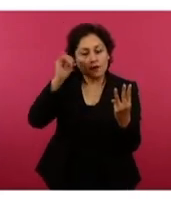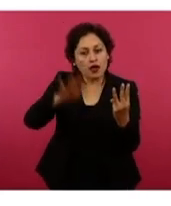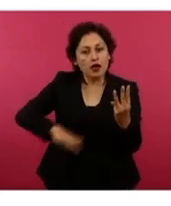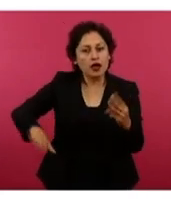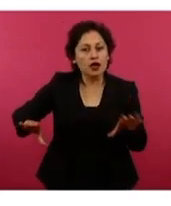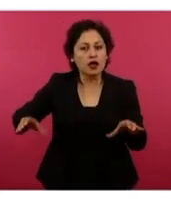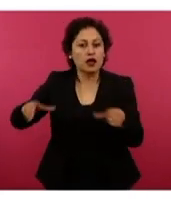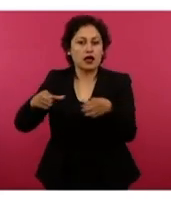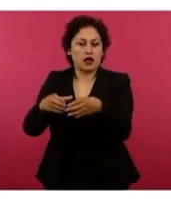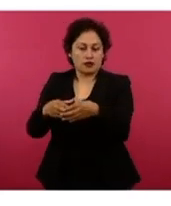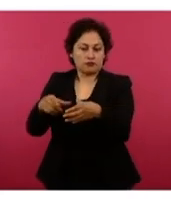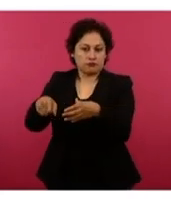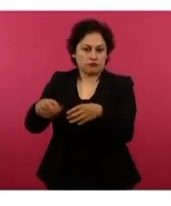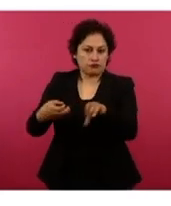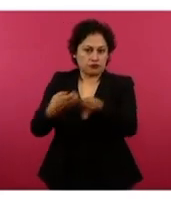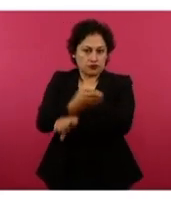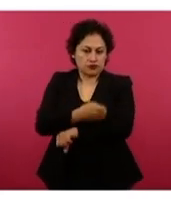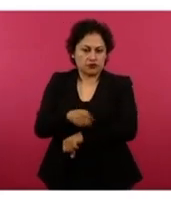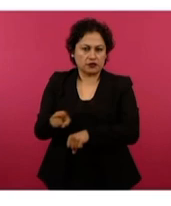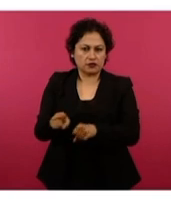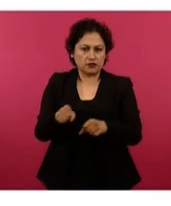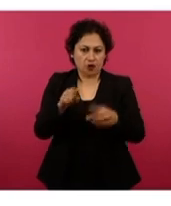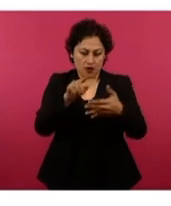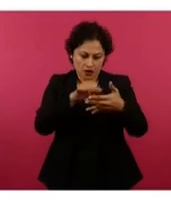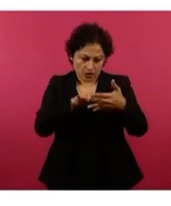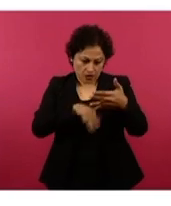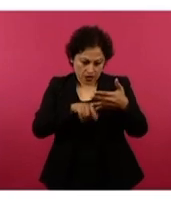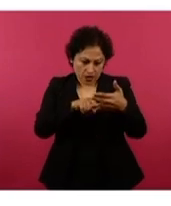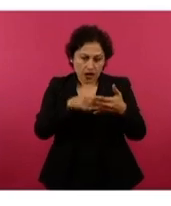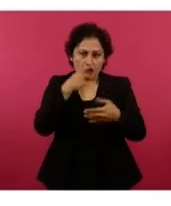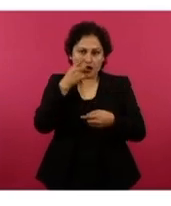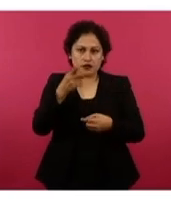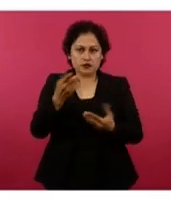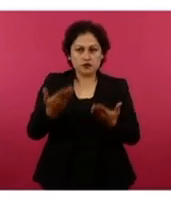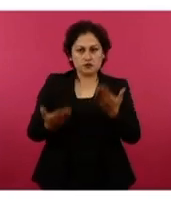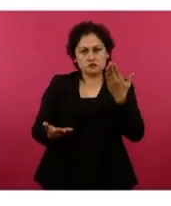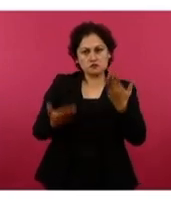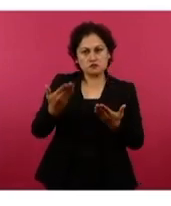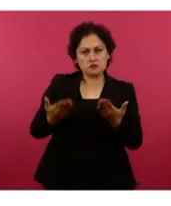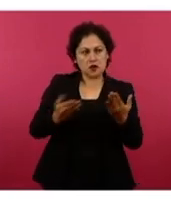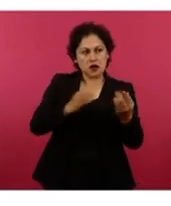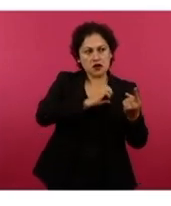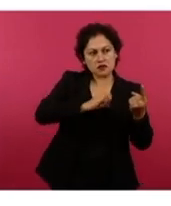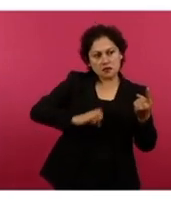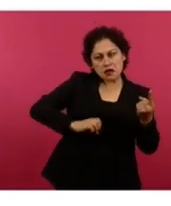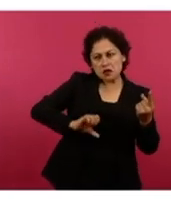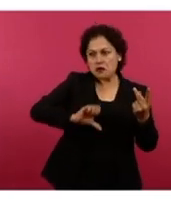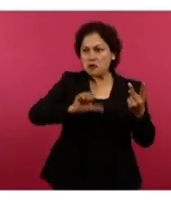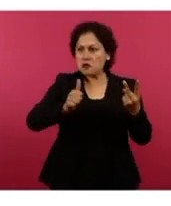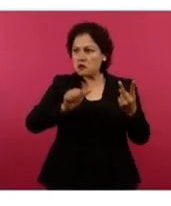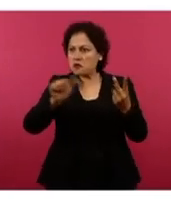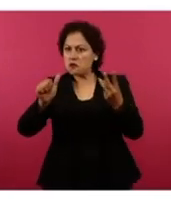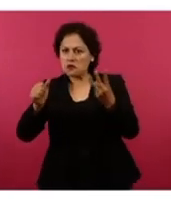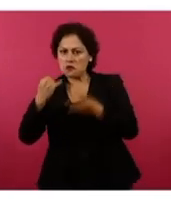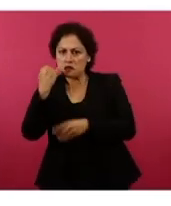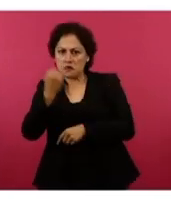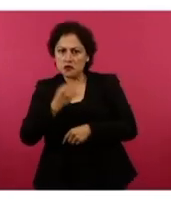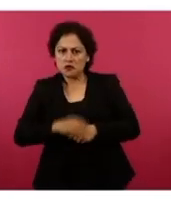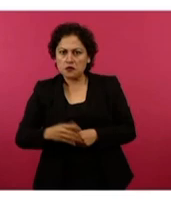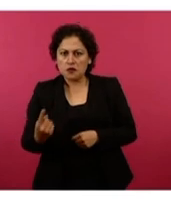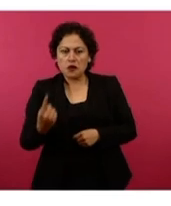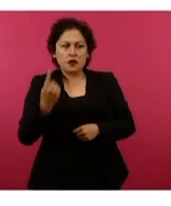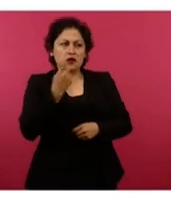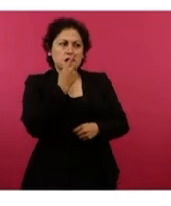discuten. ¿Cuál variante será mejor? Si la de Acatepec o otro de Malinatepec. Y uno de ellos responde, las dos